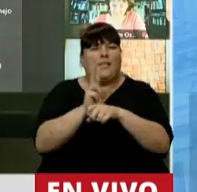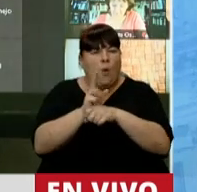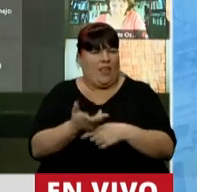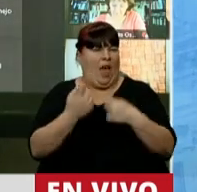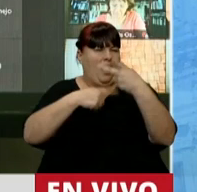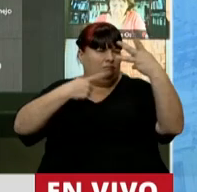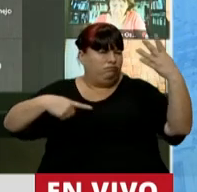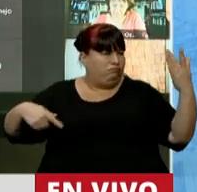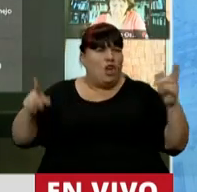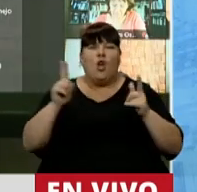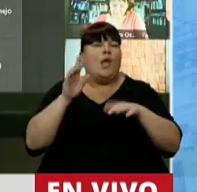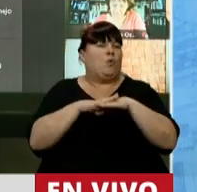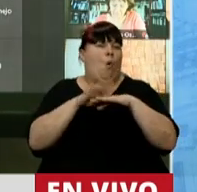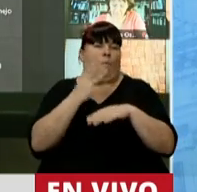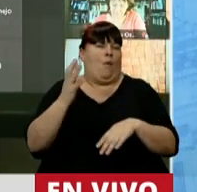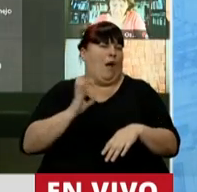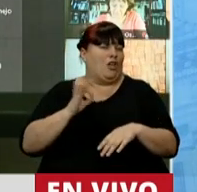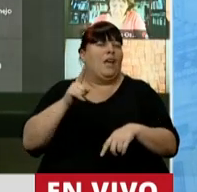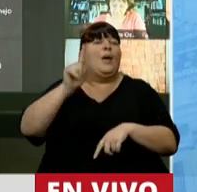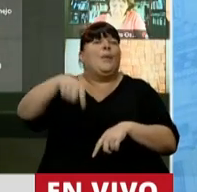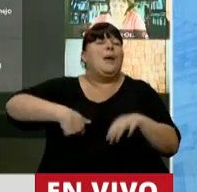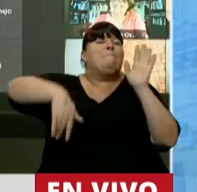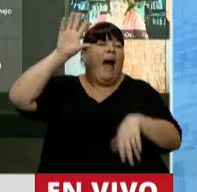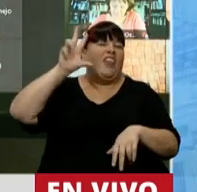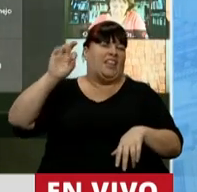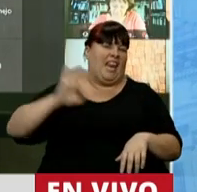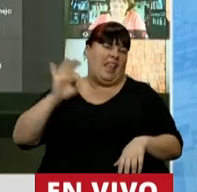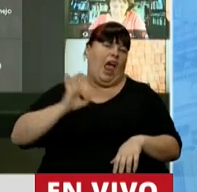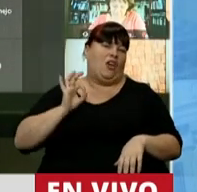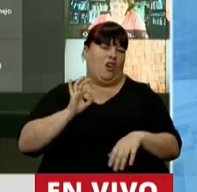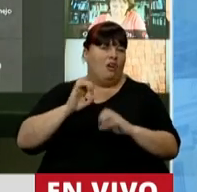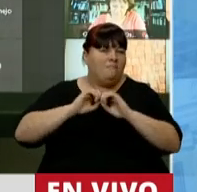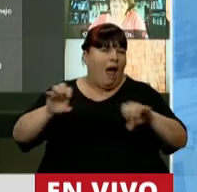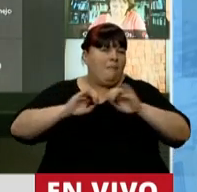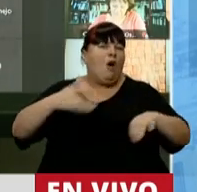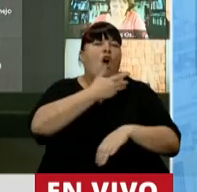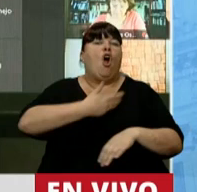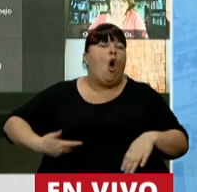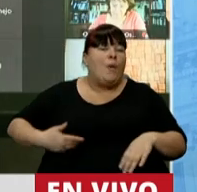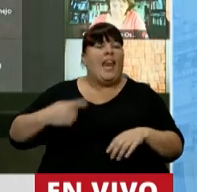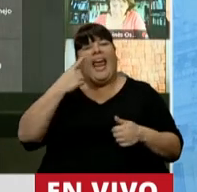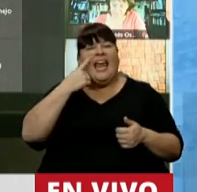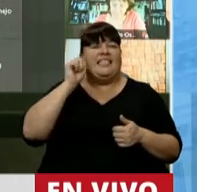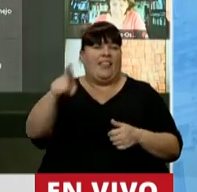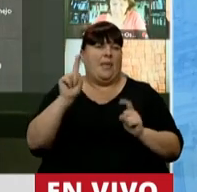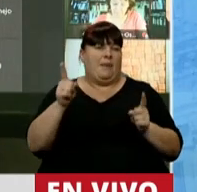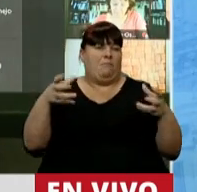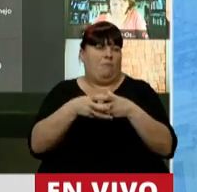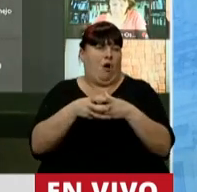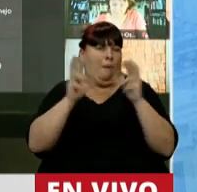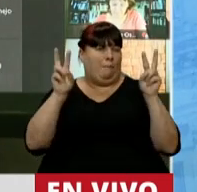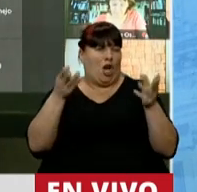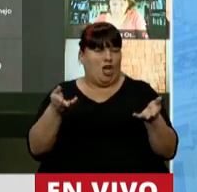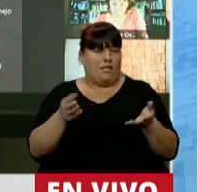otras cosas más no son producto de cuatro años, son producto de más de 30 años en las cuales gobernaron intendentes de su mismo signo